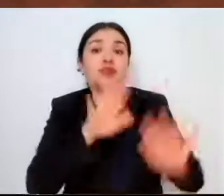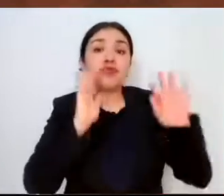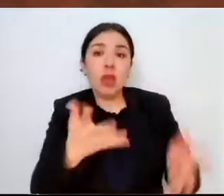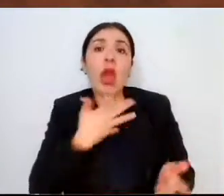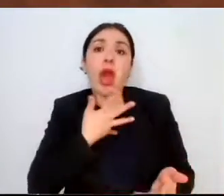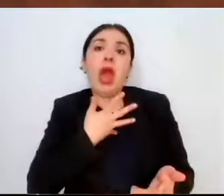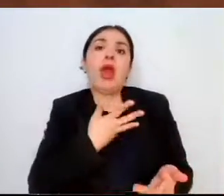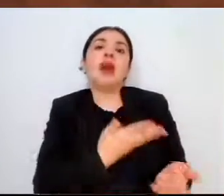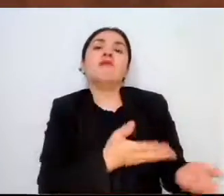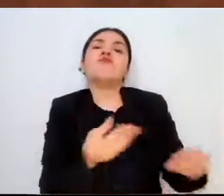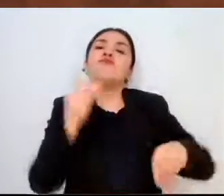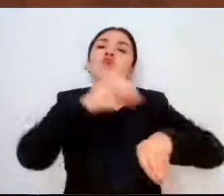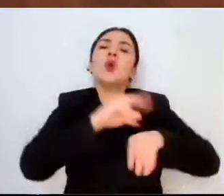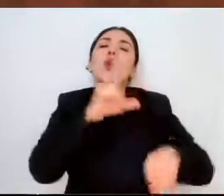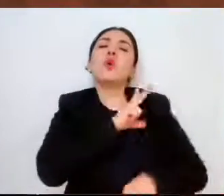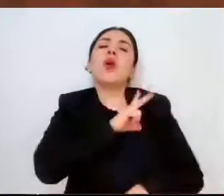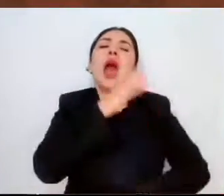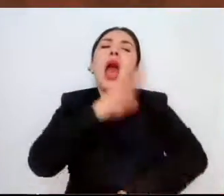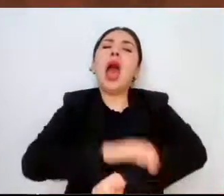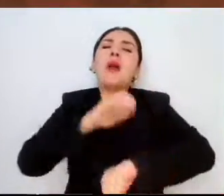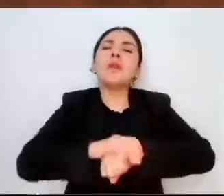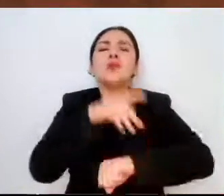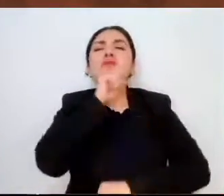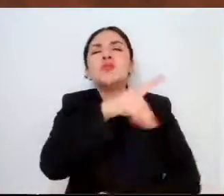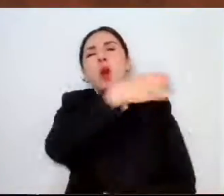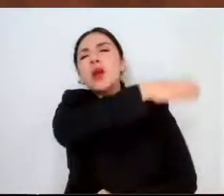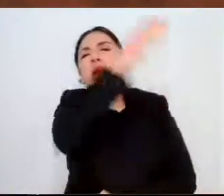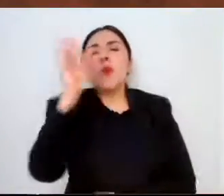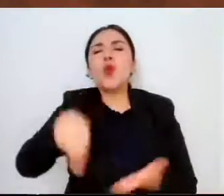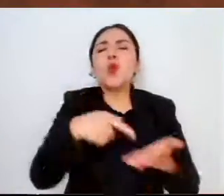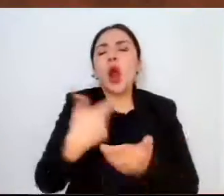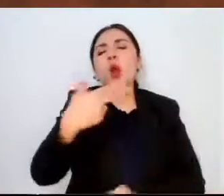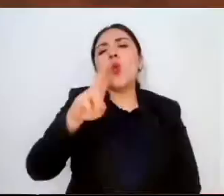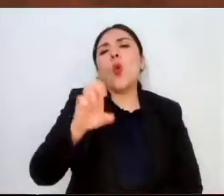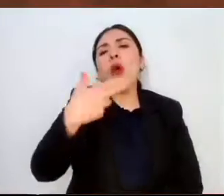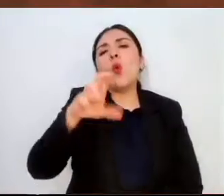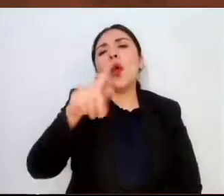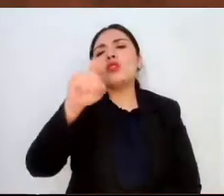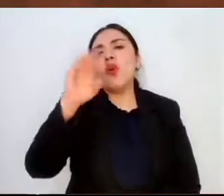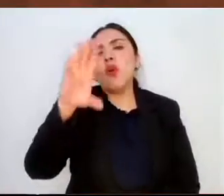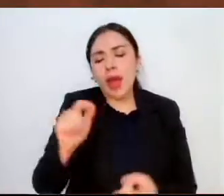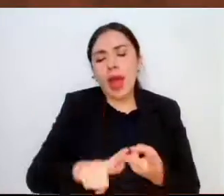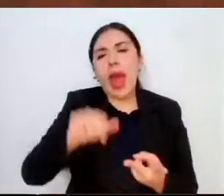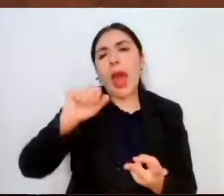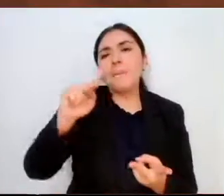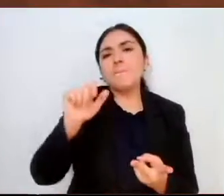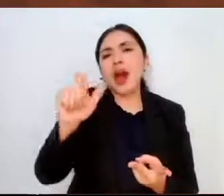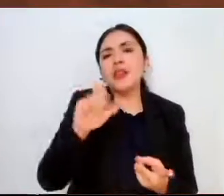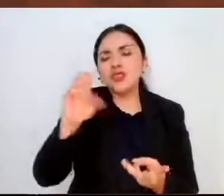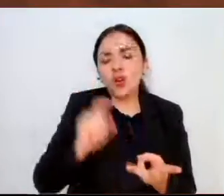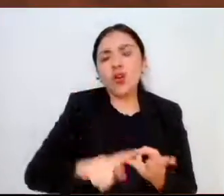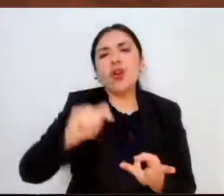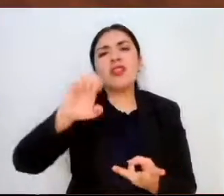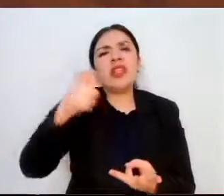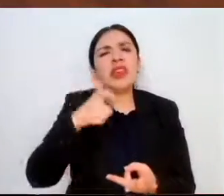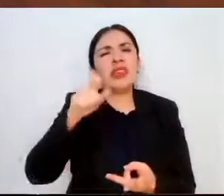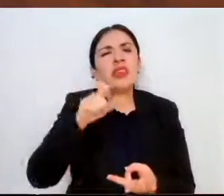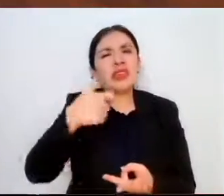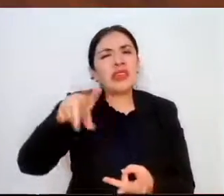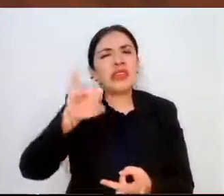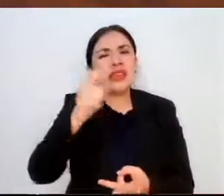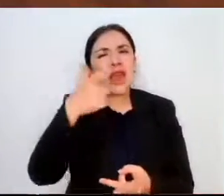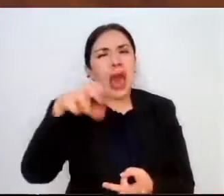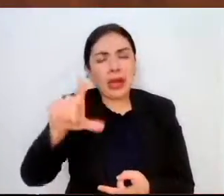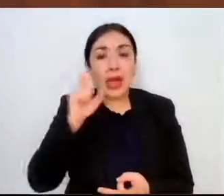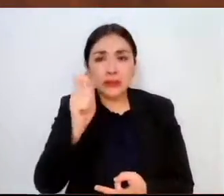queridos amigos del campo, ejidatarios de Huehuetoca, de Hueypoxla, de Apasco, de Tequisquiac, en el que en un recorrido